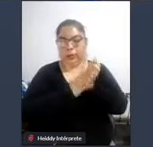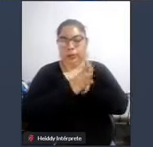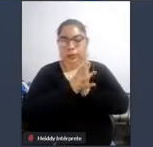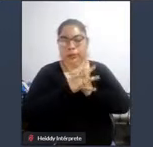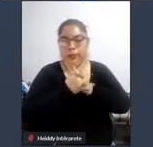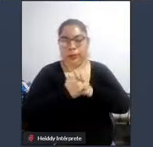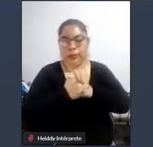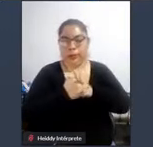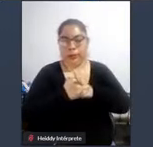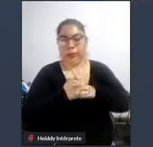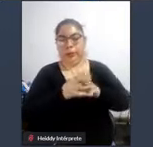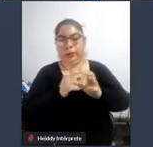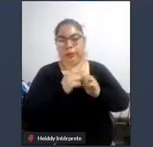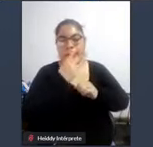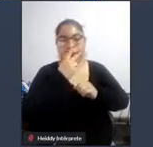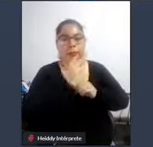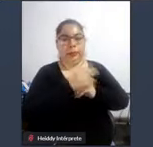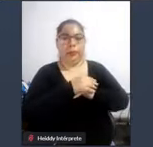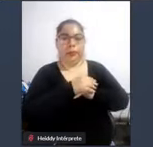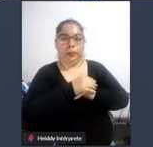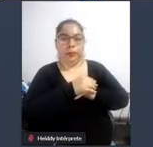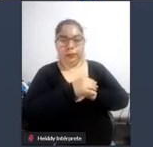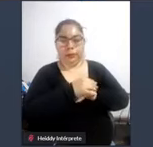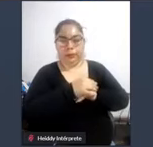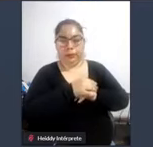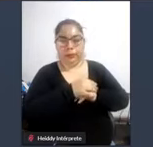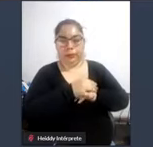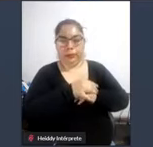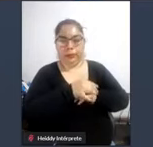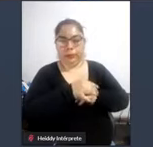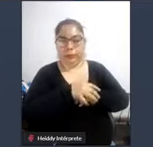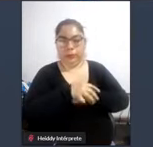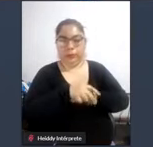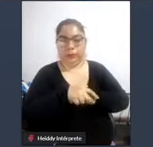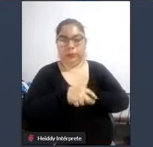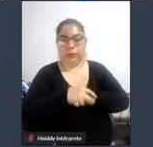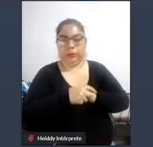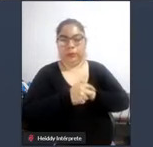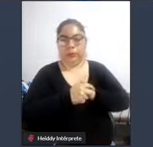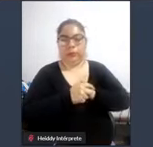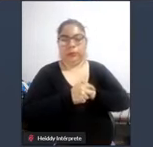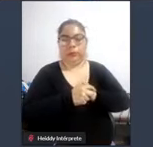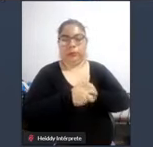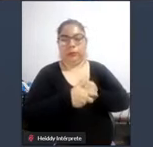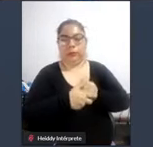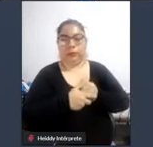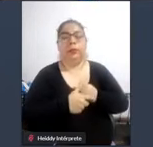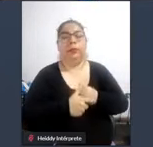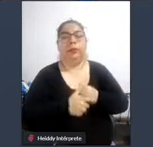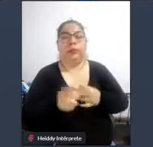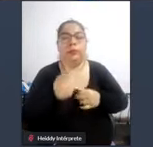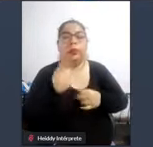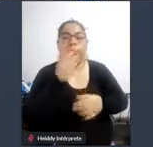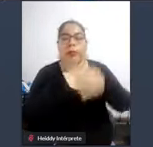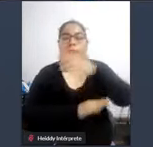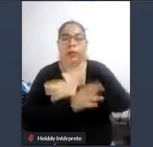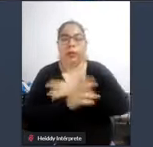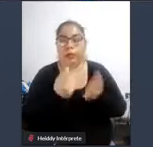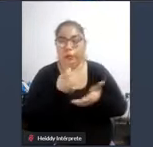lo que siente entonces lo primero es que la discapacidad cuesta dinero